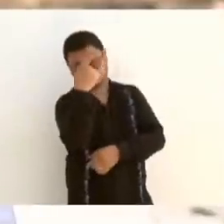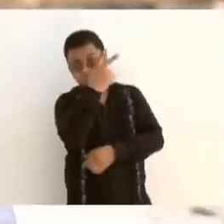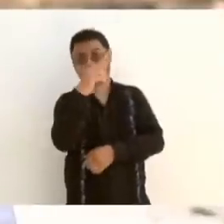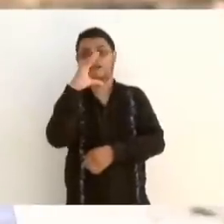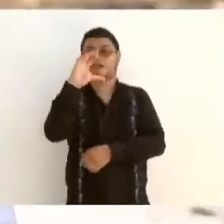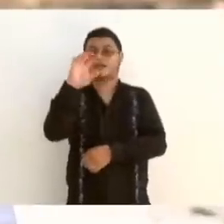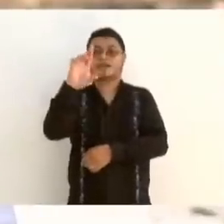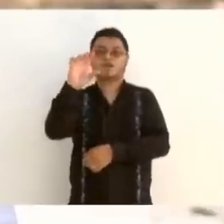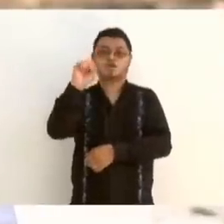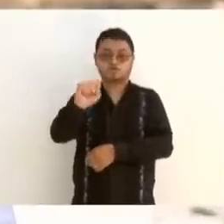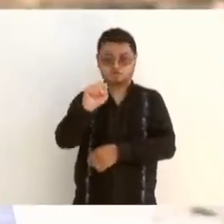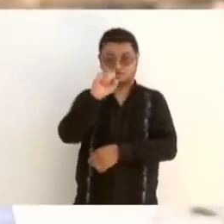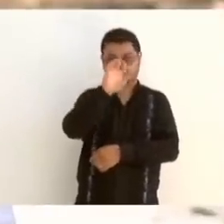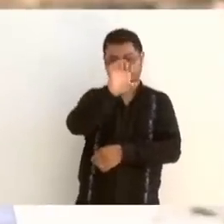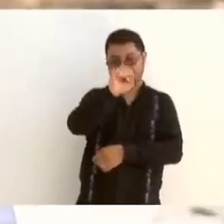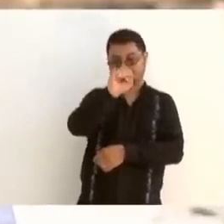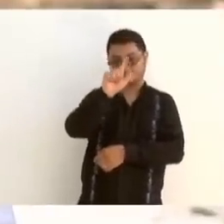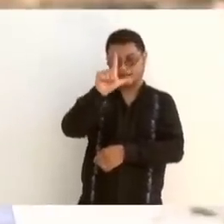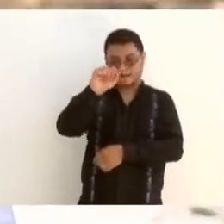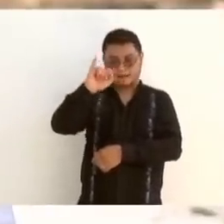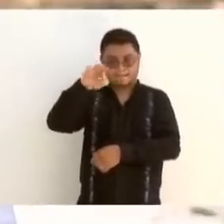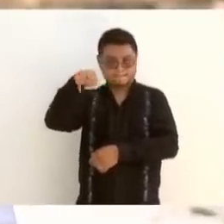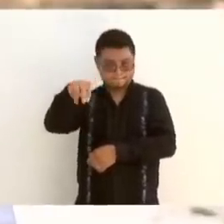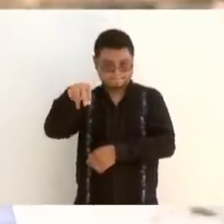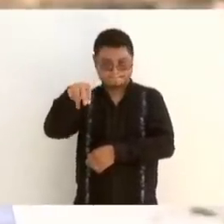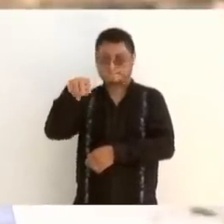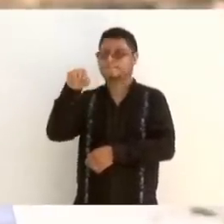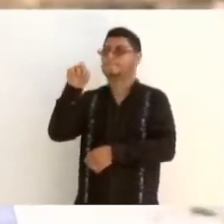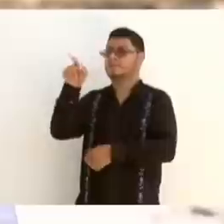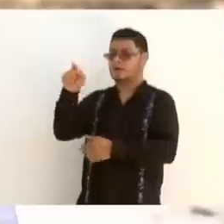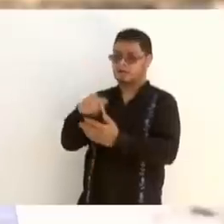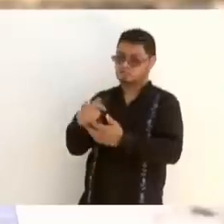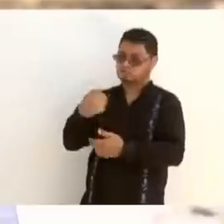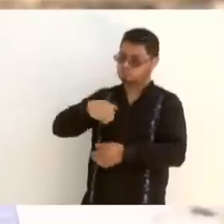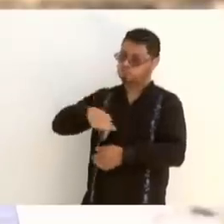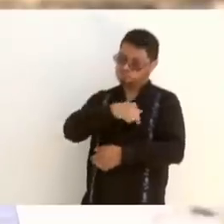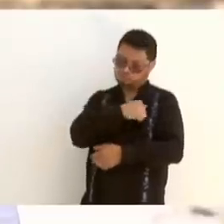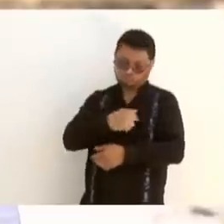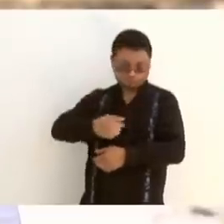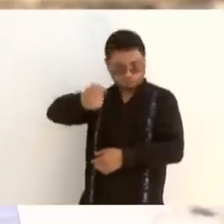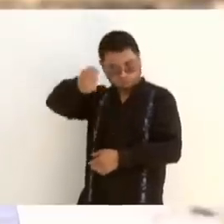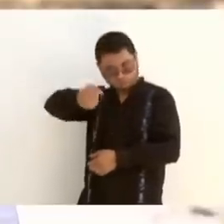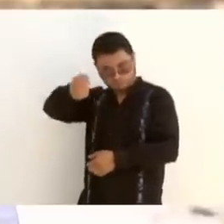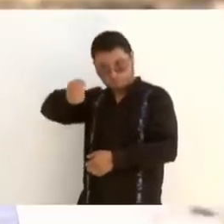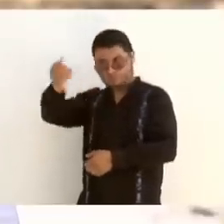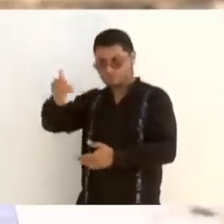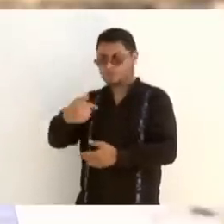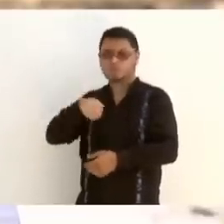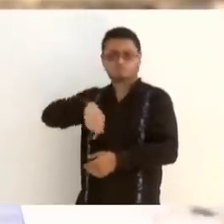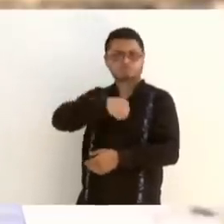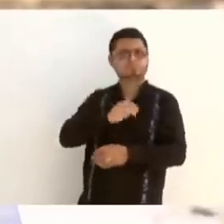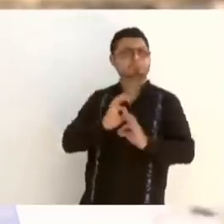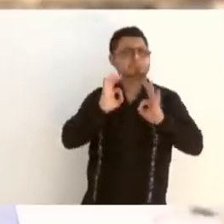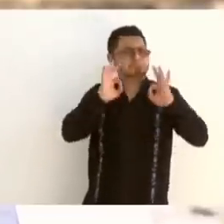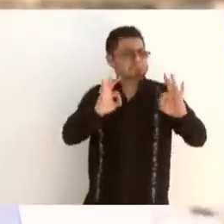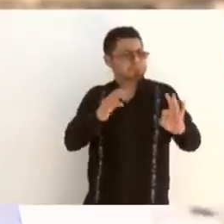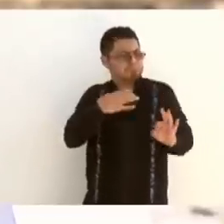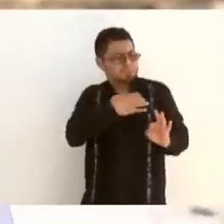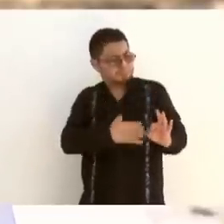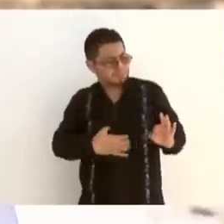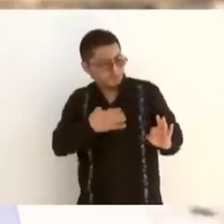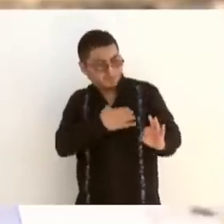estamos contentos porque están